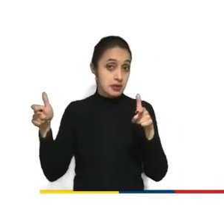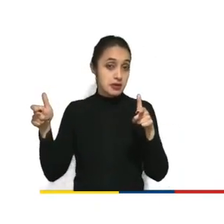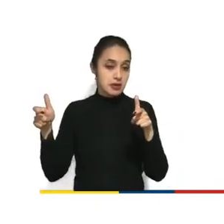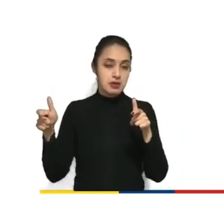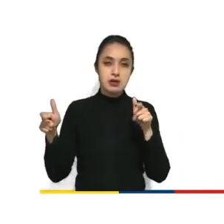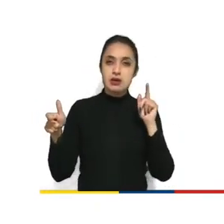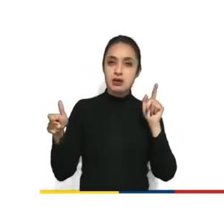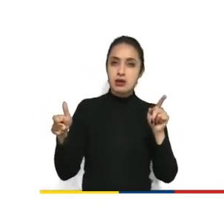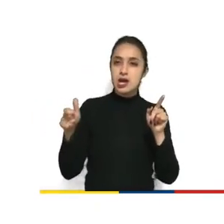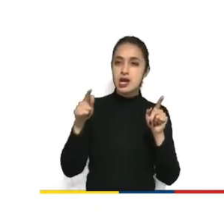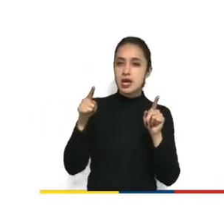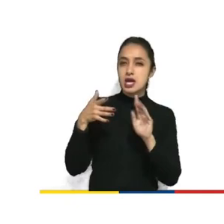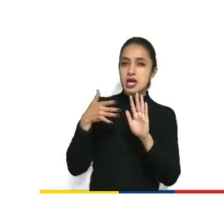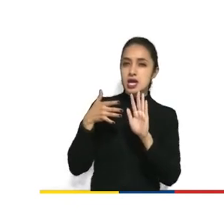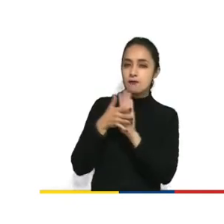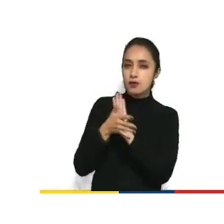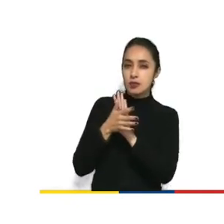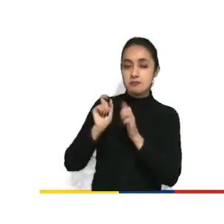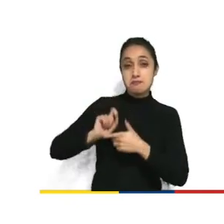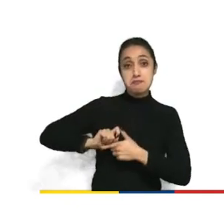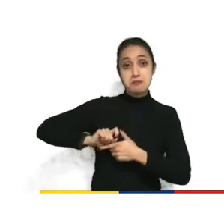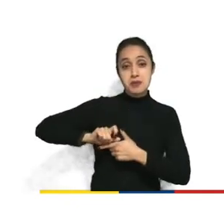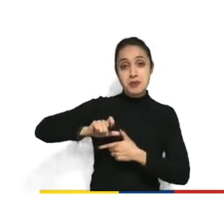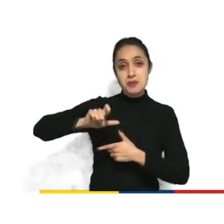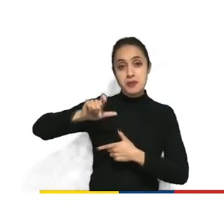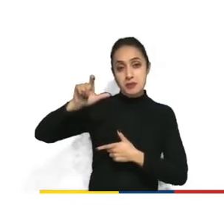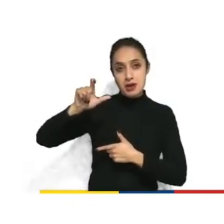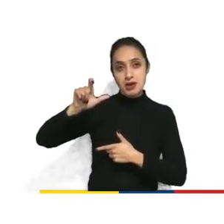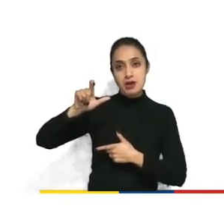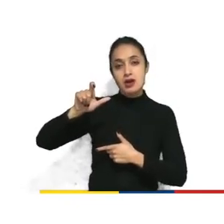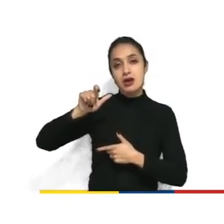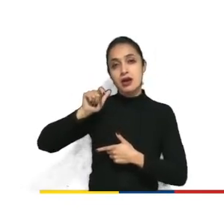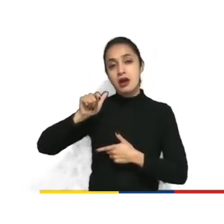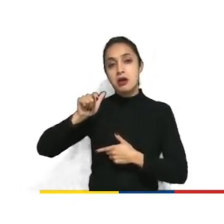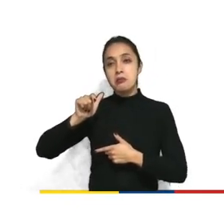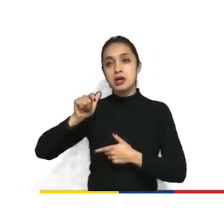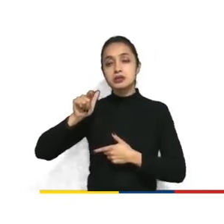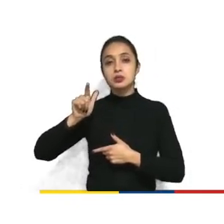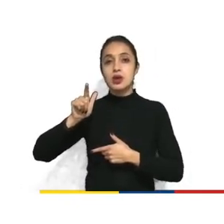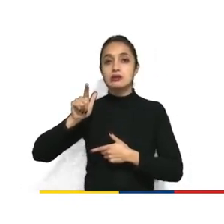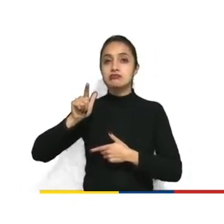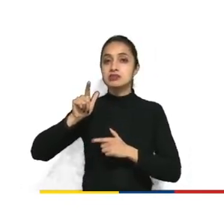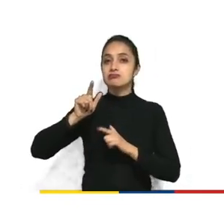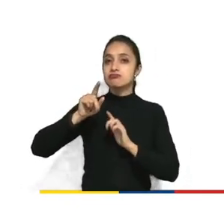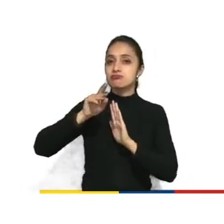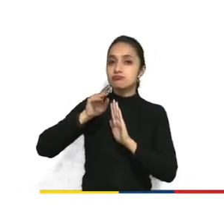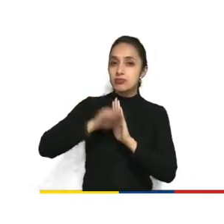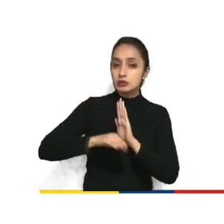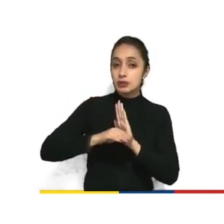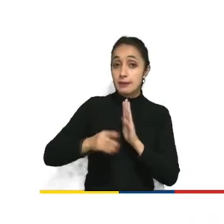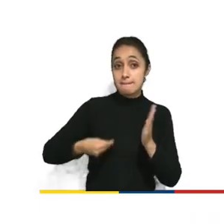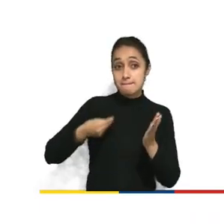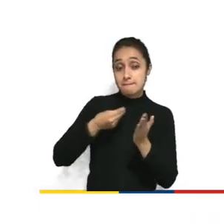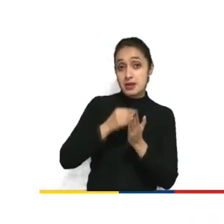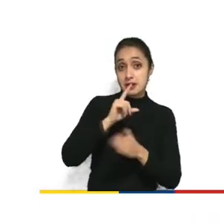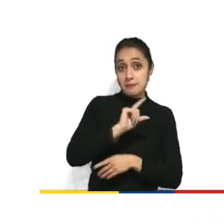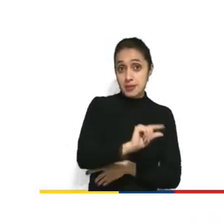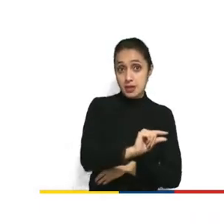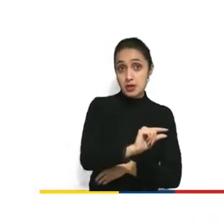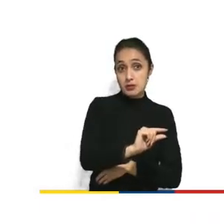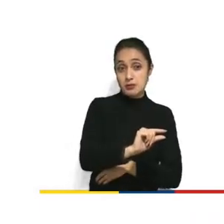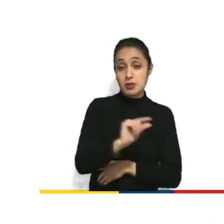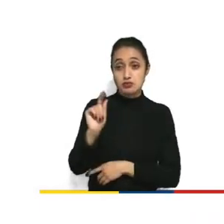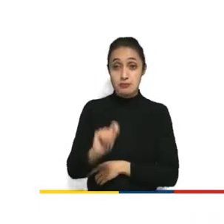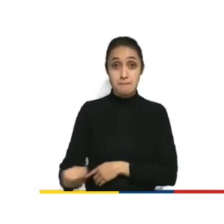volumen de datos en este caso sale mucho más económico estamos pagando menos por un volumen